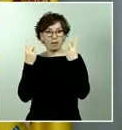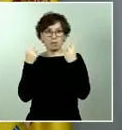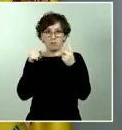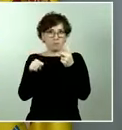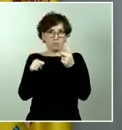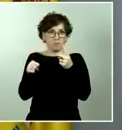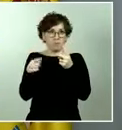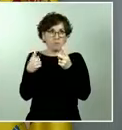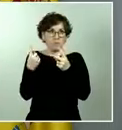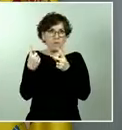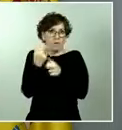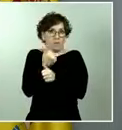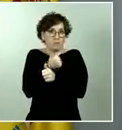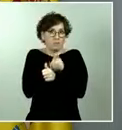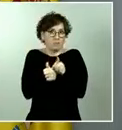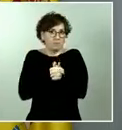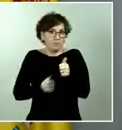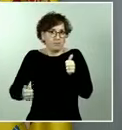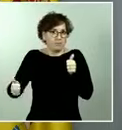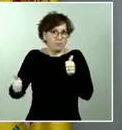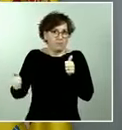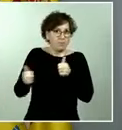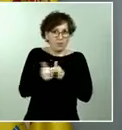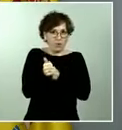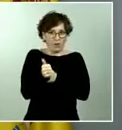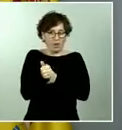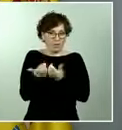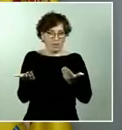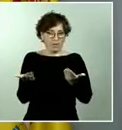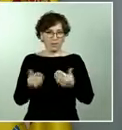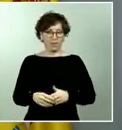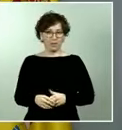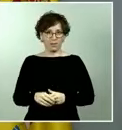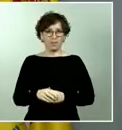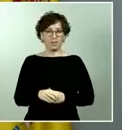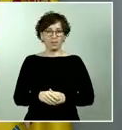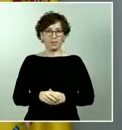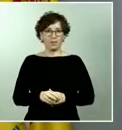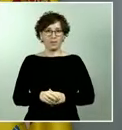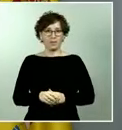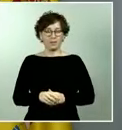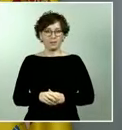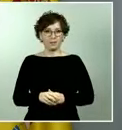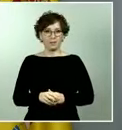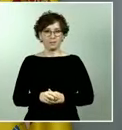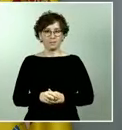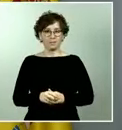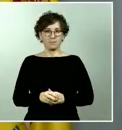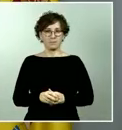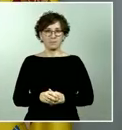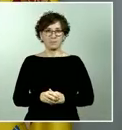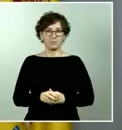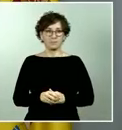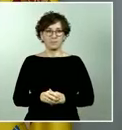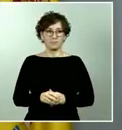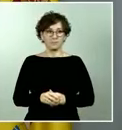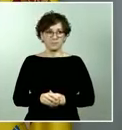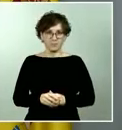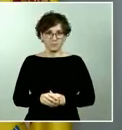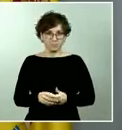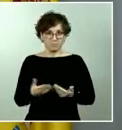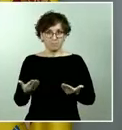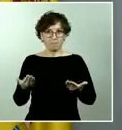primera prioridad de este gobierno después de terminar y acabar con el virus en esos términos